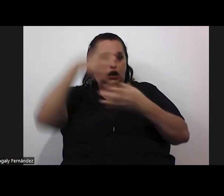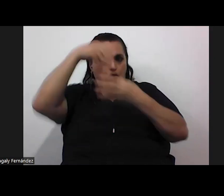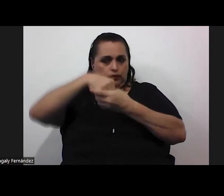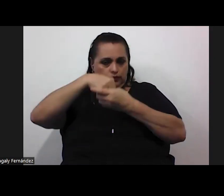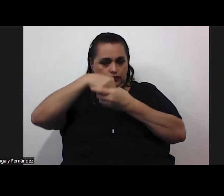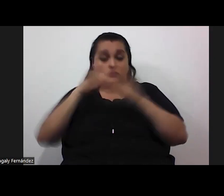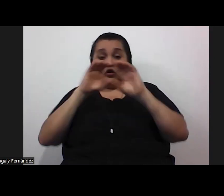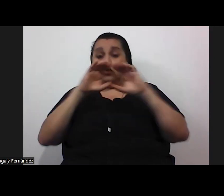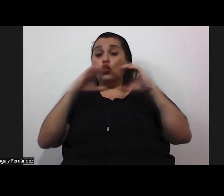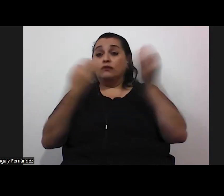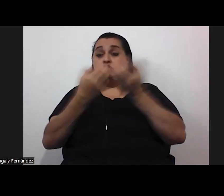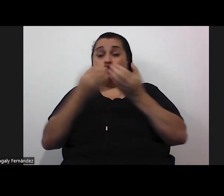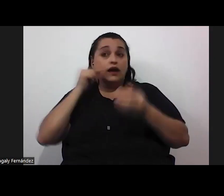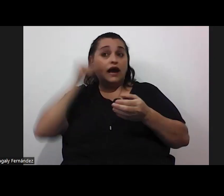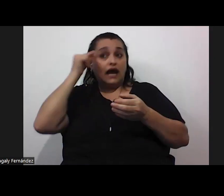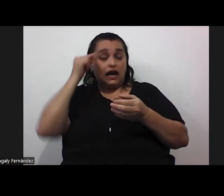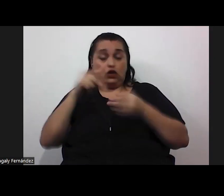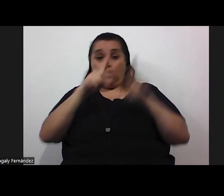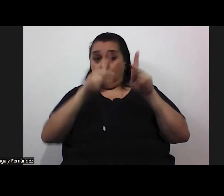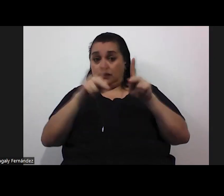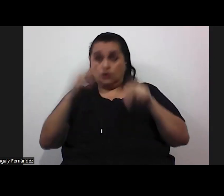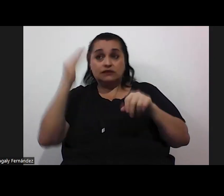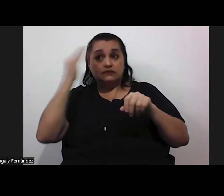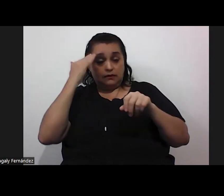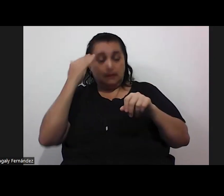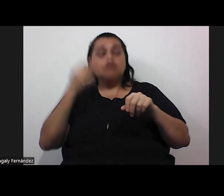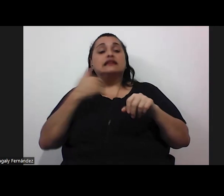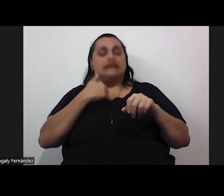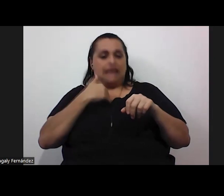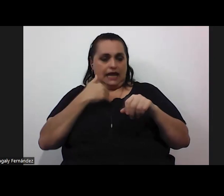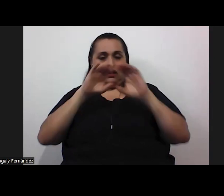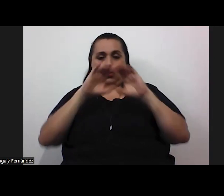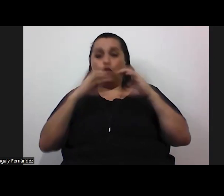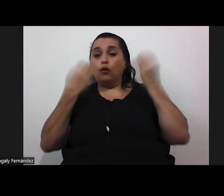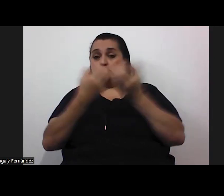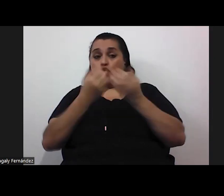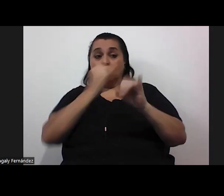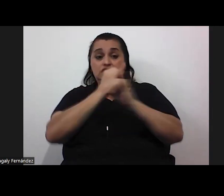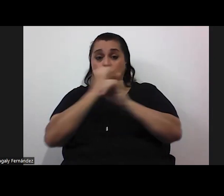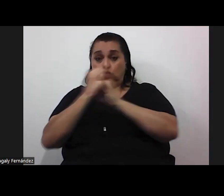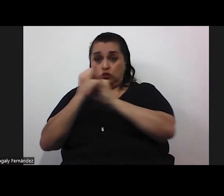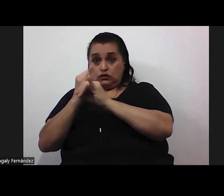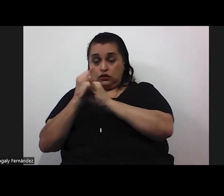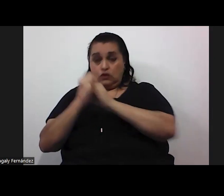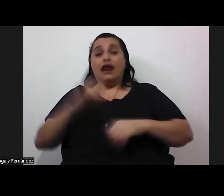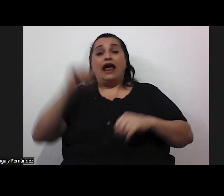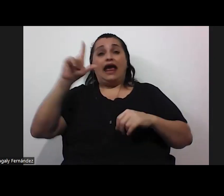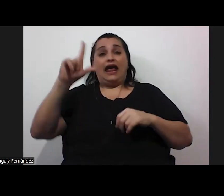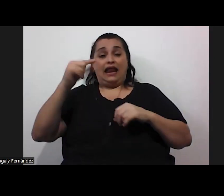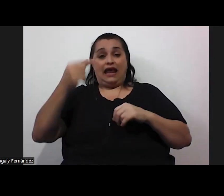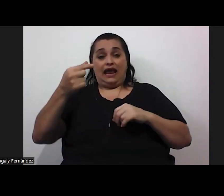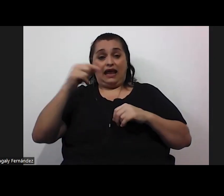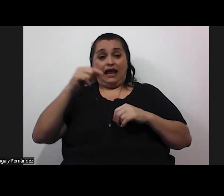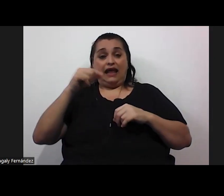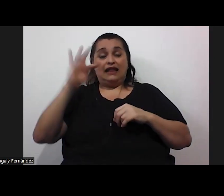de género para las que no conocen también tiene esta comisión institucional LGTBQ en la cual yo soy representante